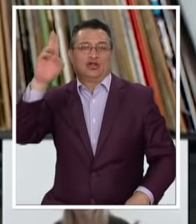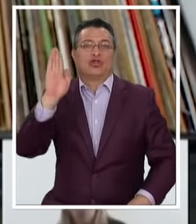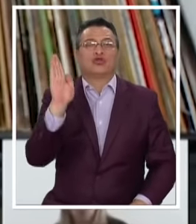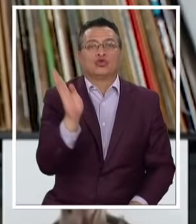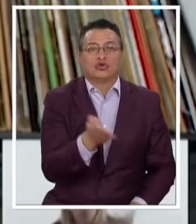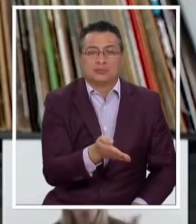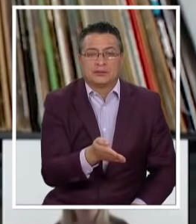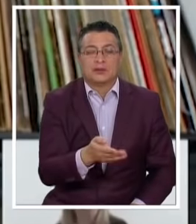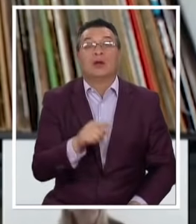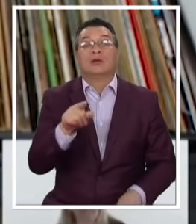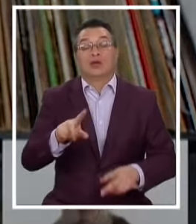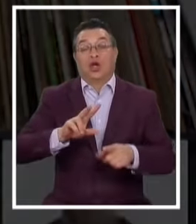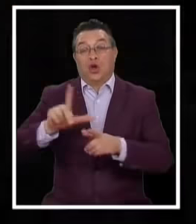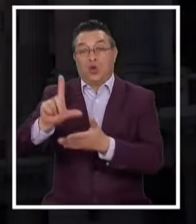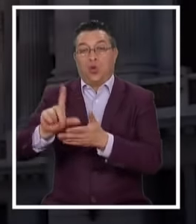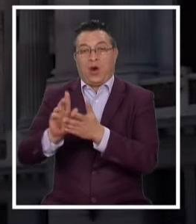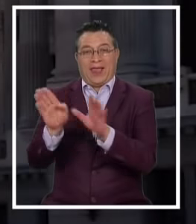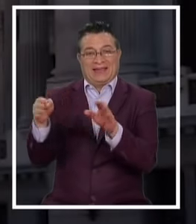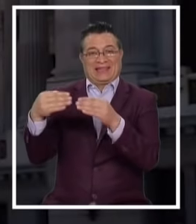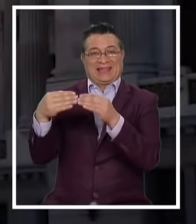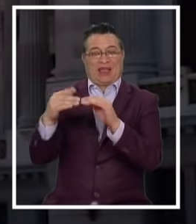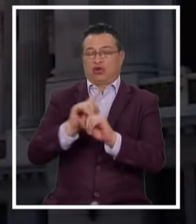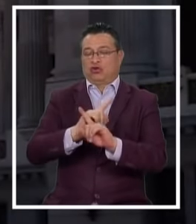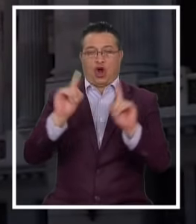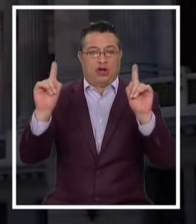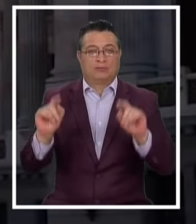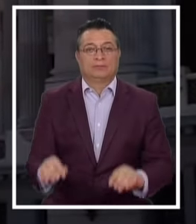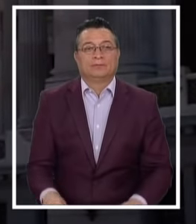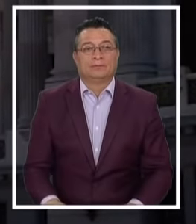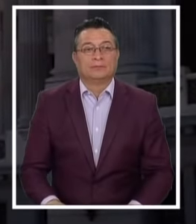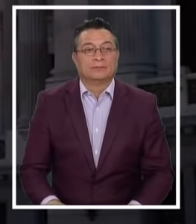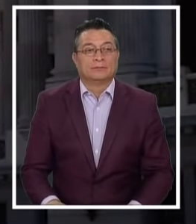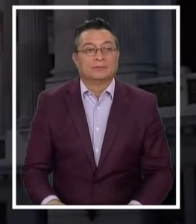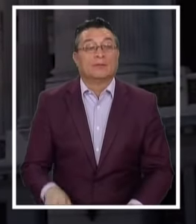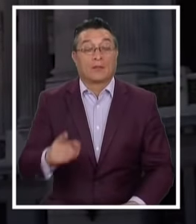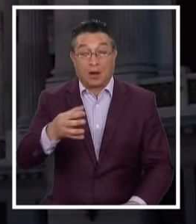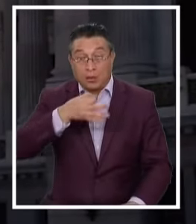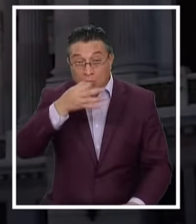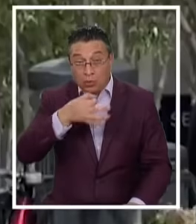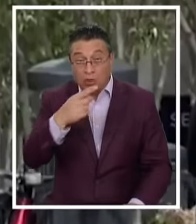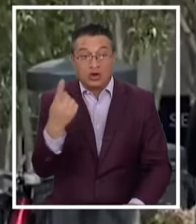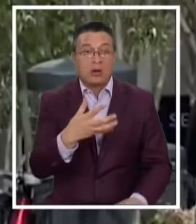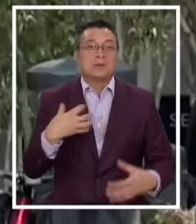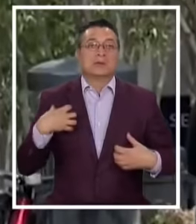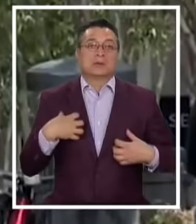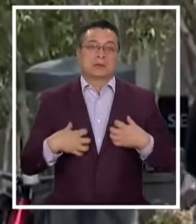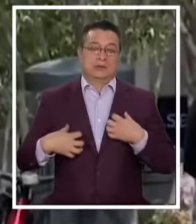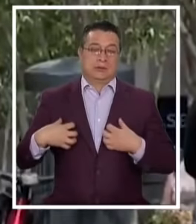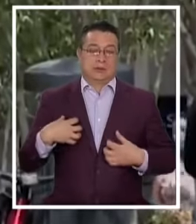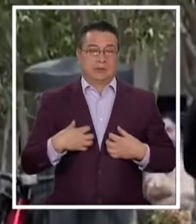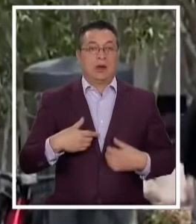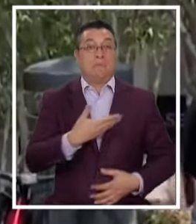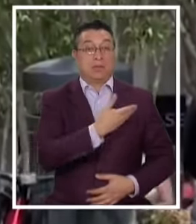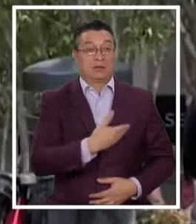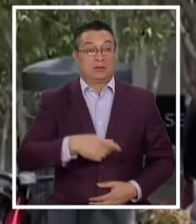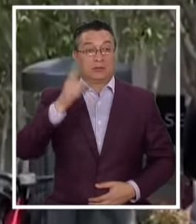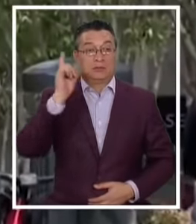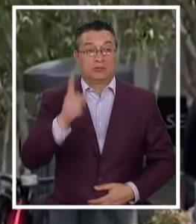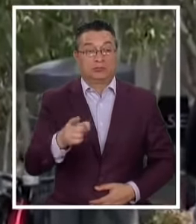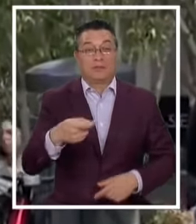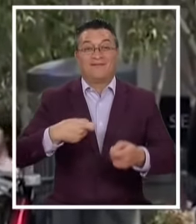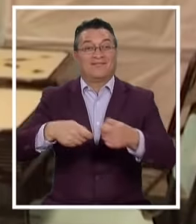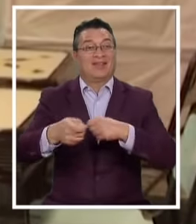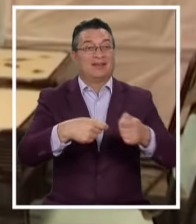Que se hagan En lugares cerrados Los anuncios Los Causaron molestia El jefe de estado Ordenó el cierre De los